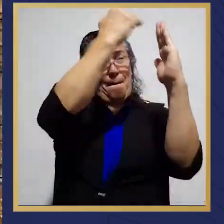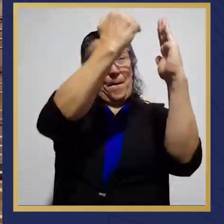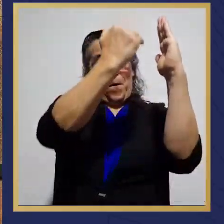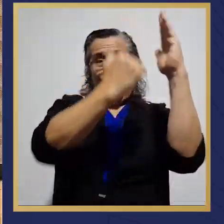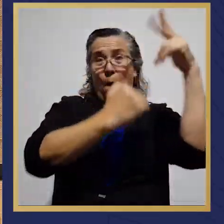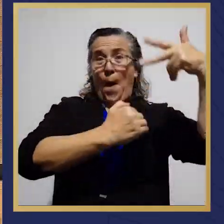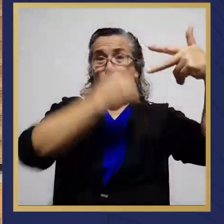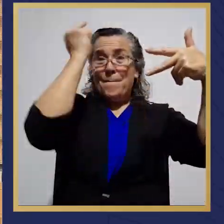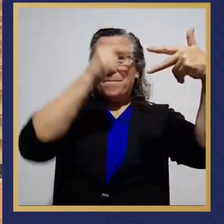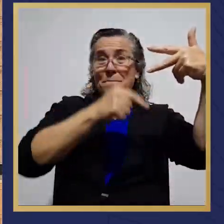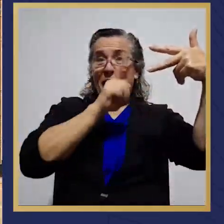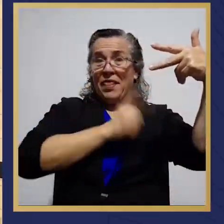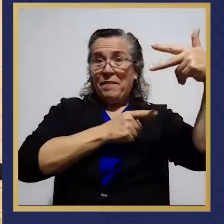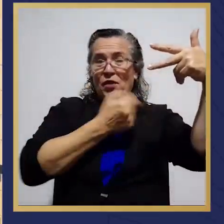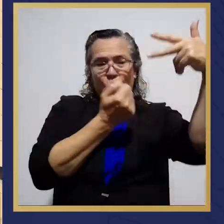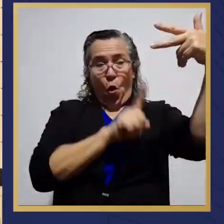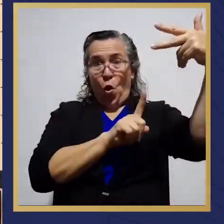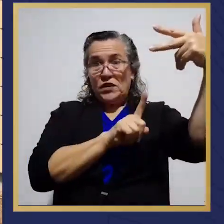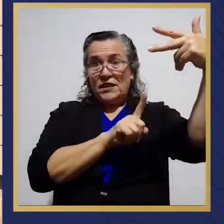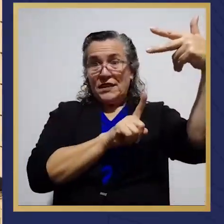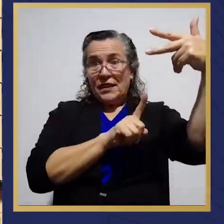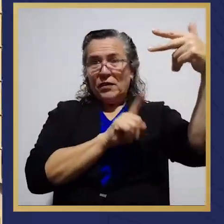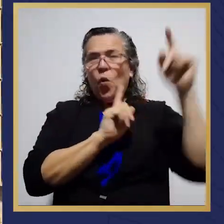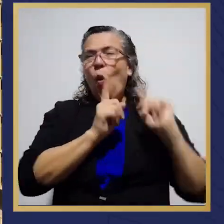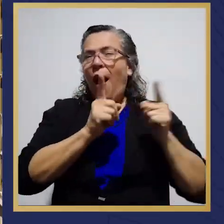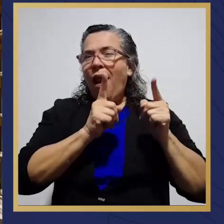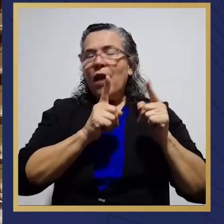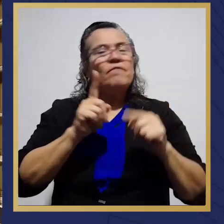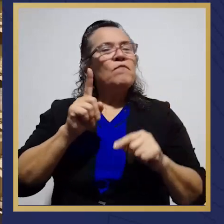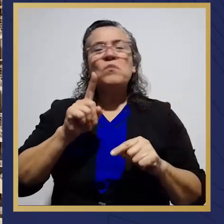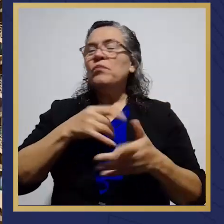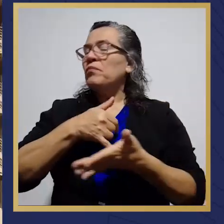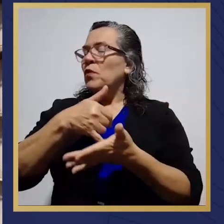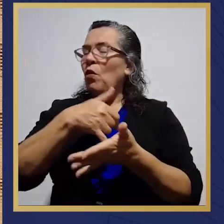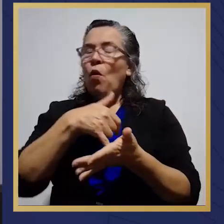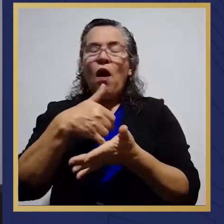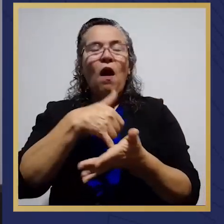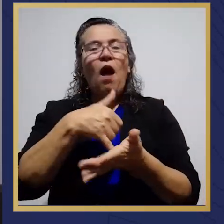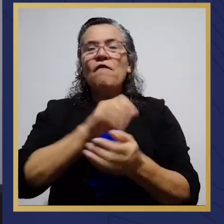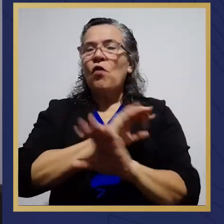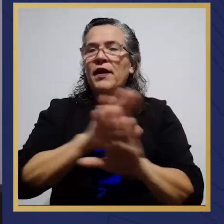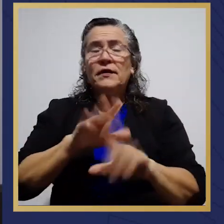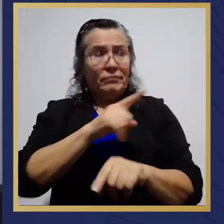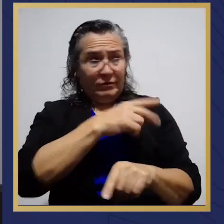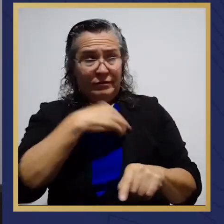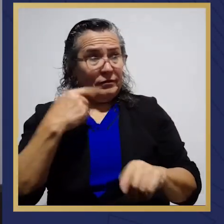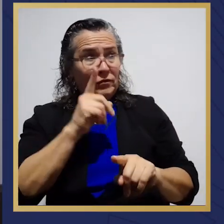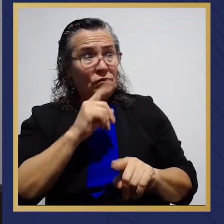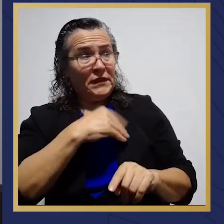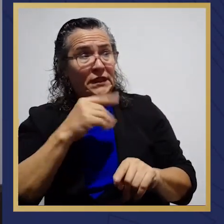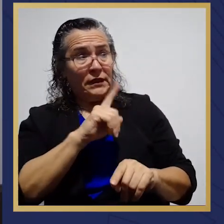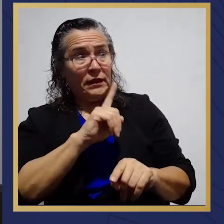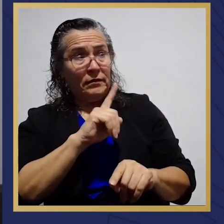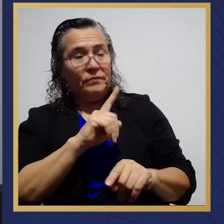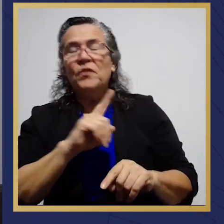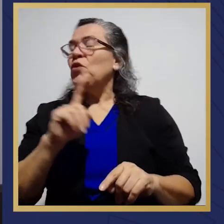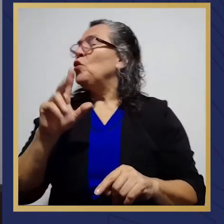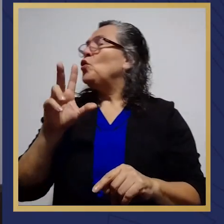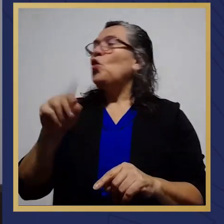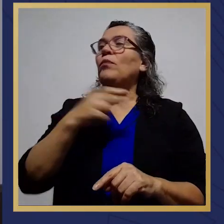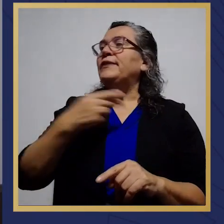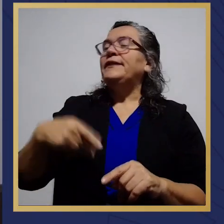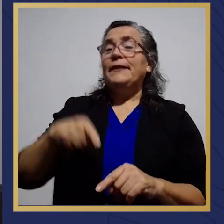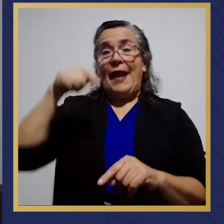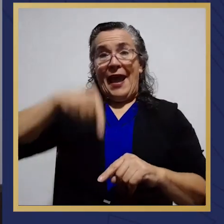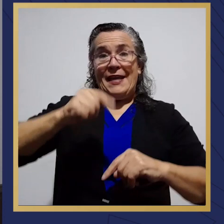No aflojarás. ¿Verdad que no, ministra? No, presidente. Este sería uno de los proyectos de infraestructura